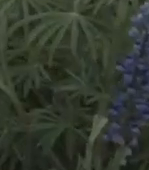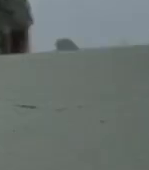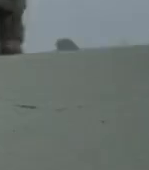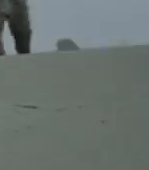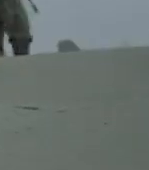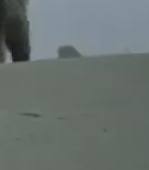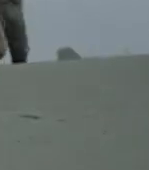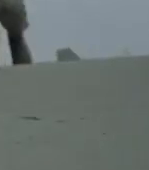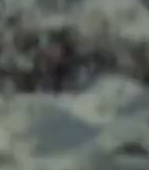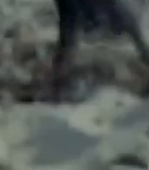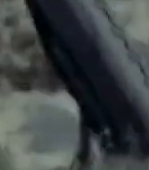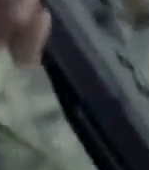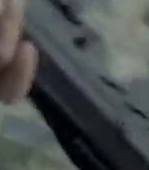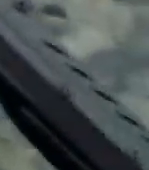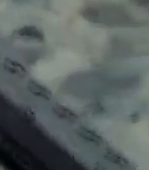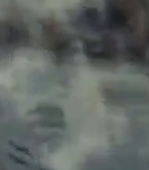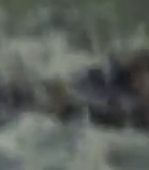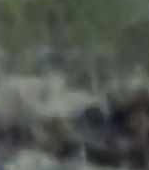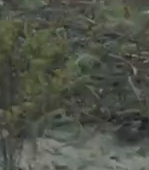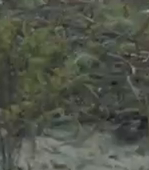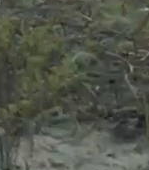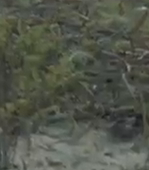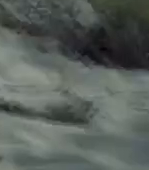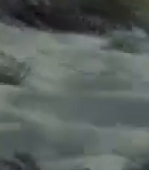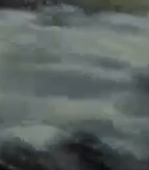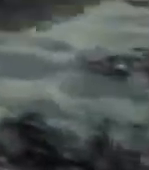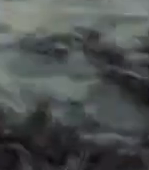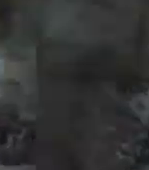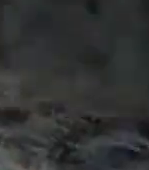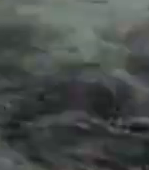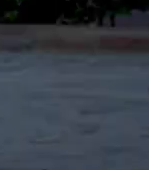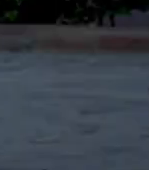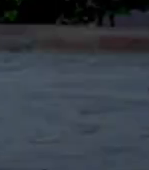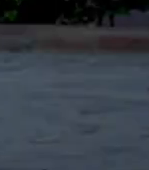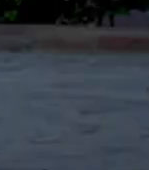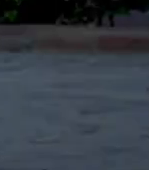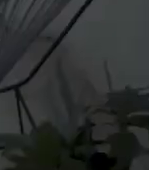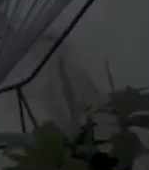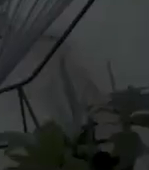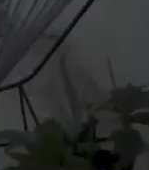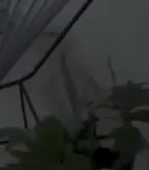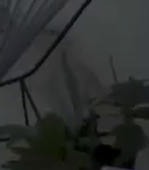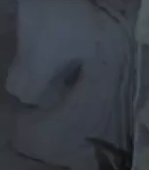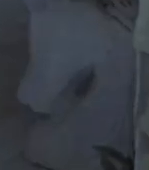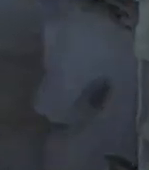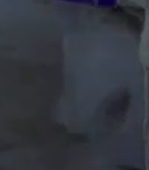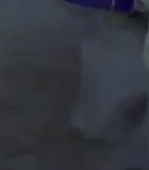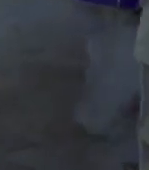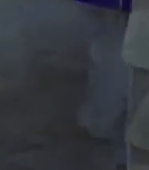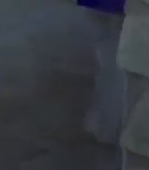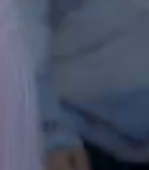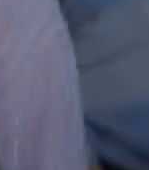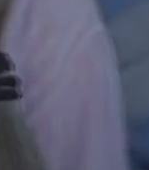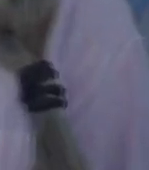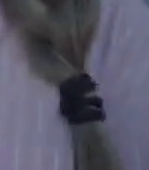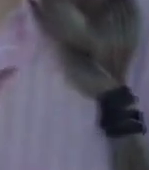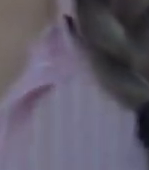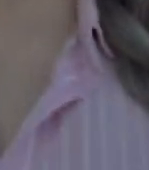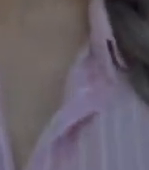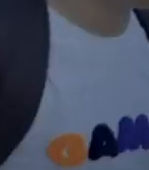podemos hacer con nosotros. Trabajamos con nuestros corazones por una sola causa, tu tranquilidad y la del pueblo de México.